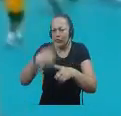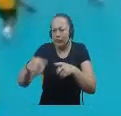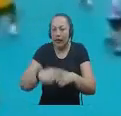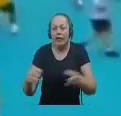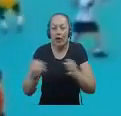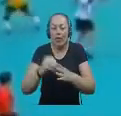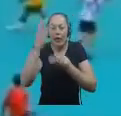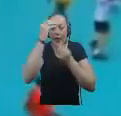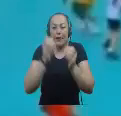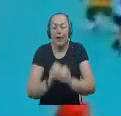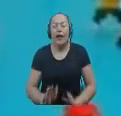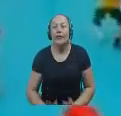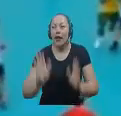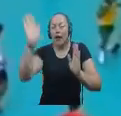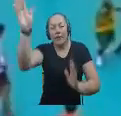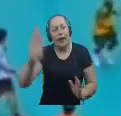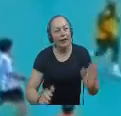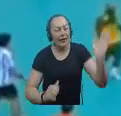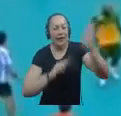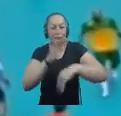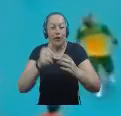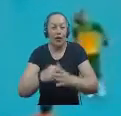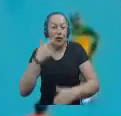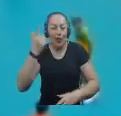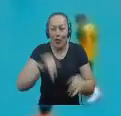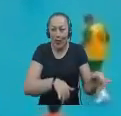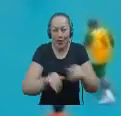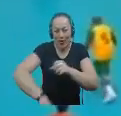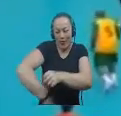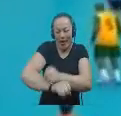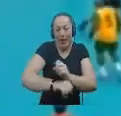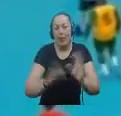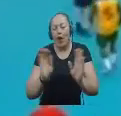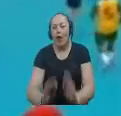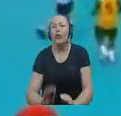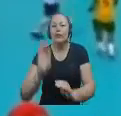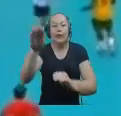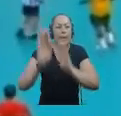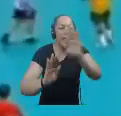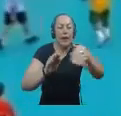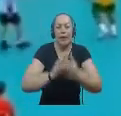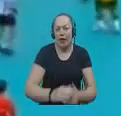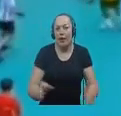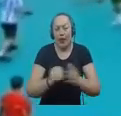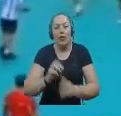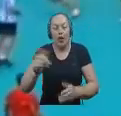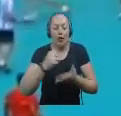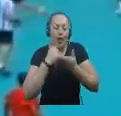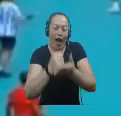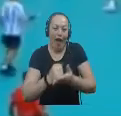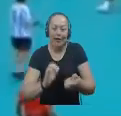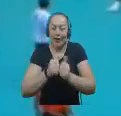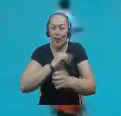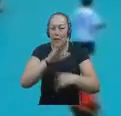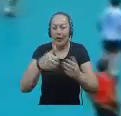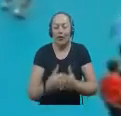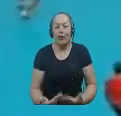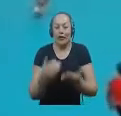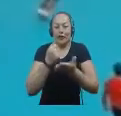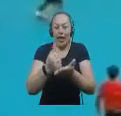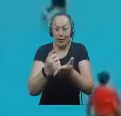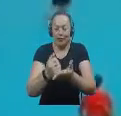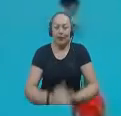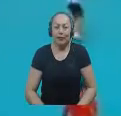valores El balonmano pese a no poseer la fama del fútbol o del baloncesto Es uno de los deportes que más ayudan en todas esas facetas